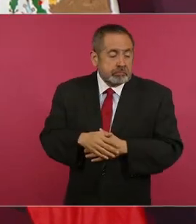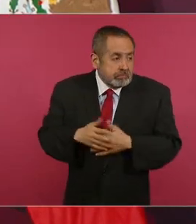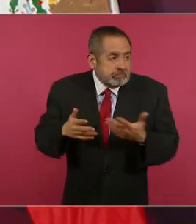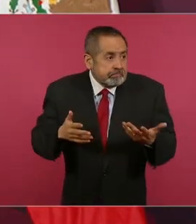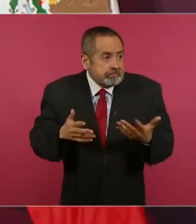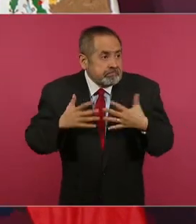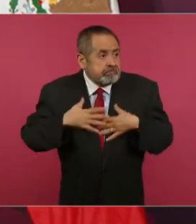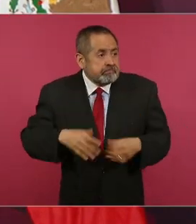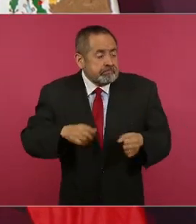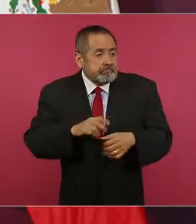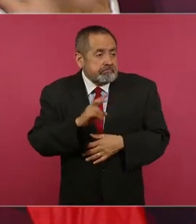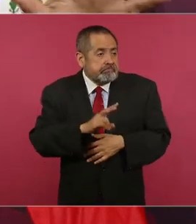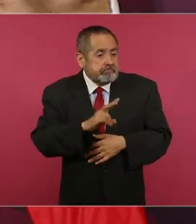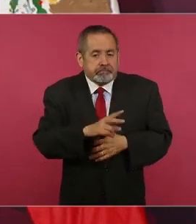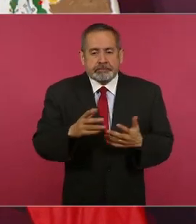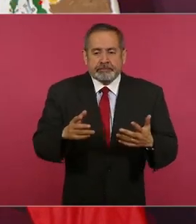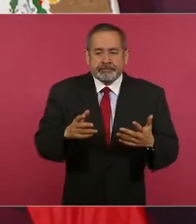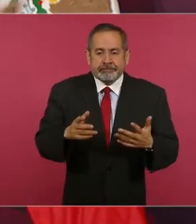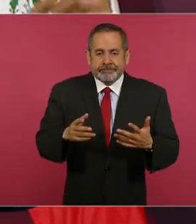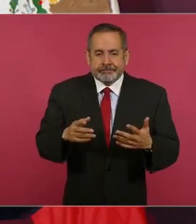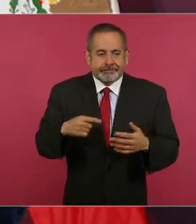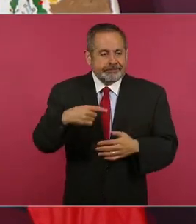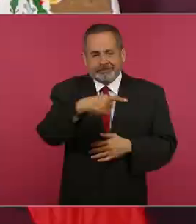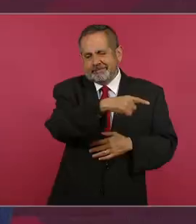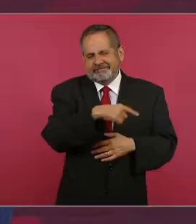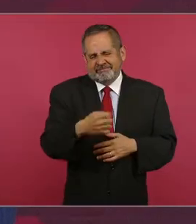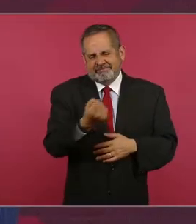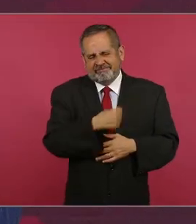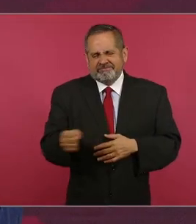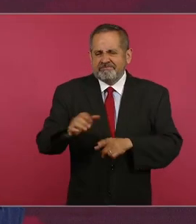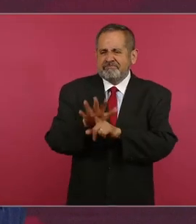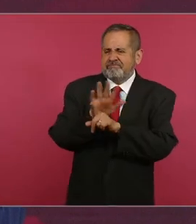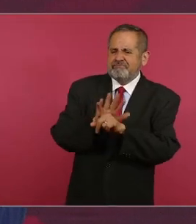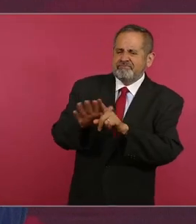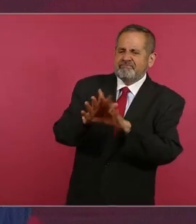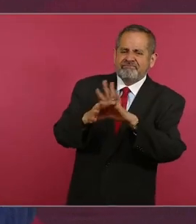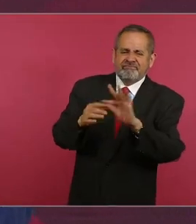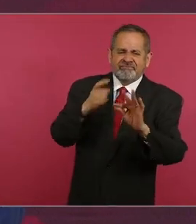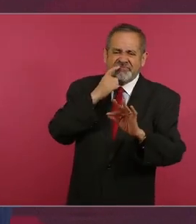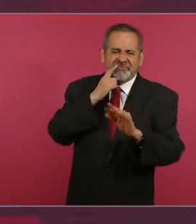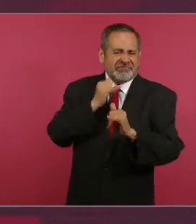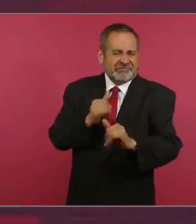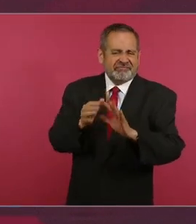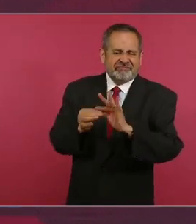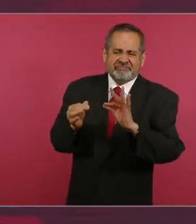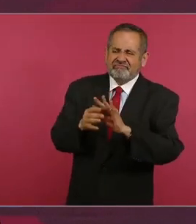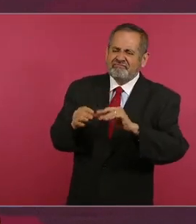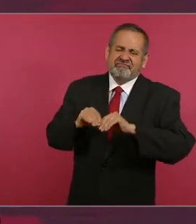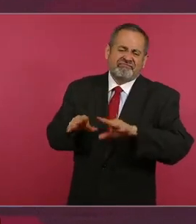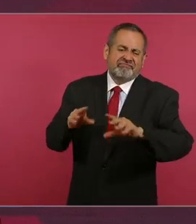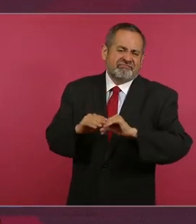eran especialistas en manipular. Ya les he platicado